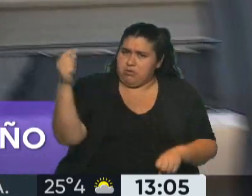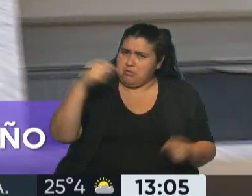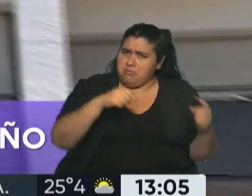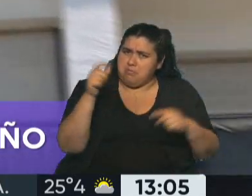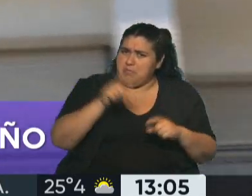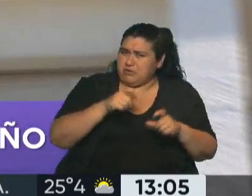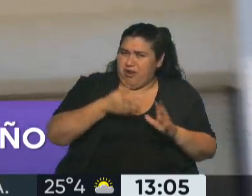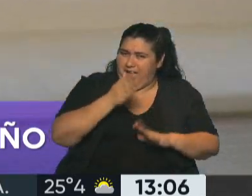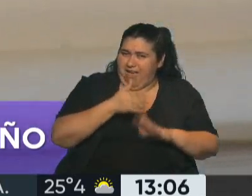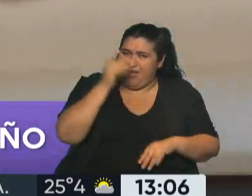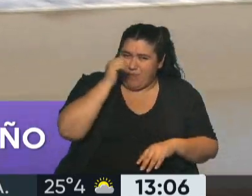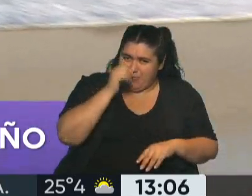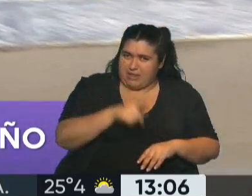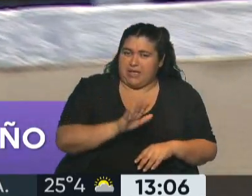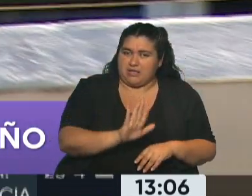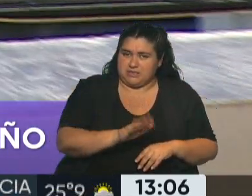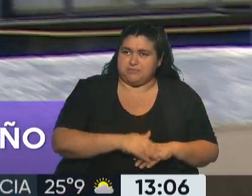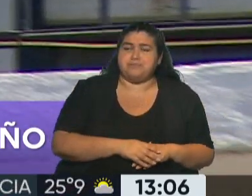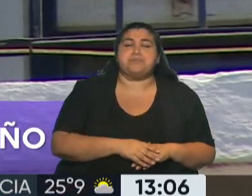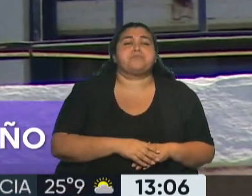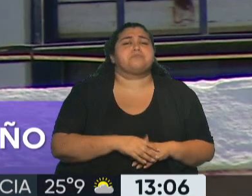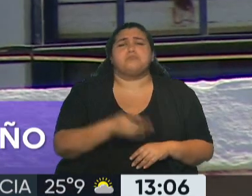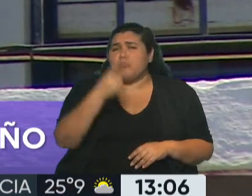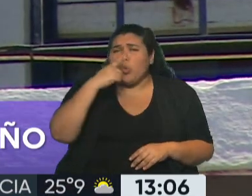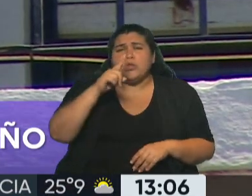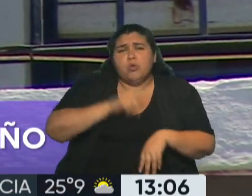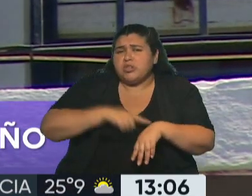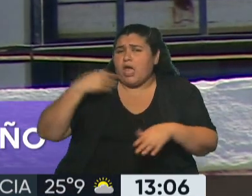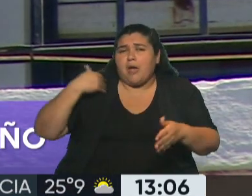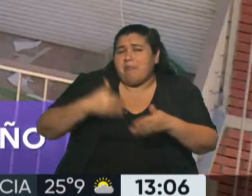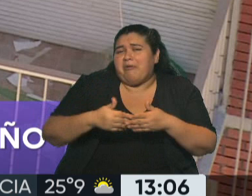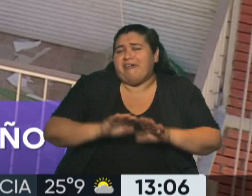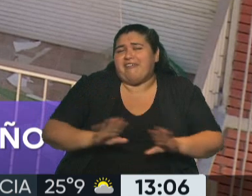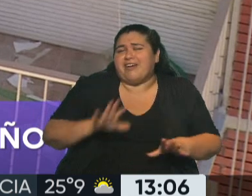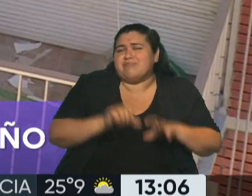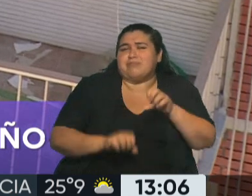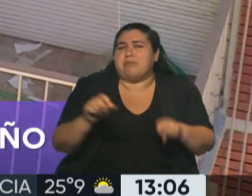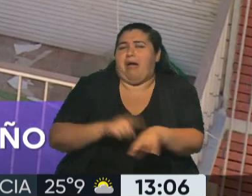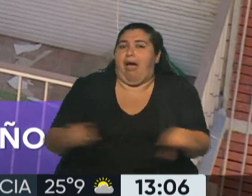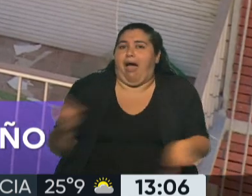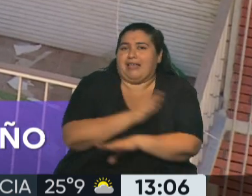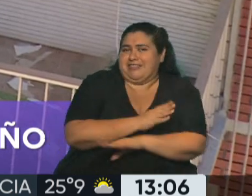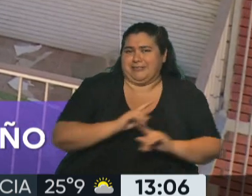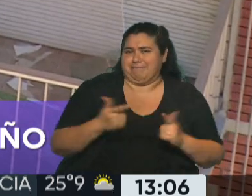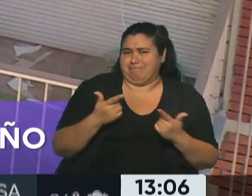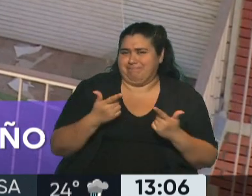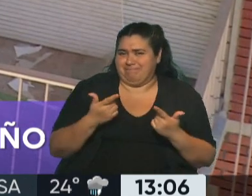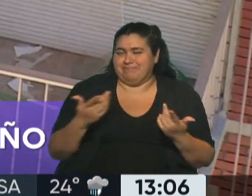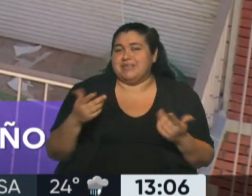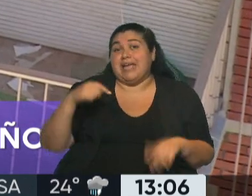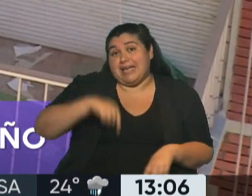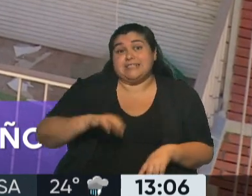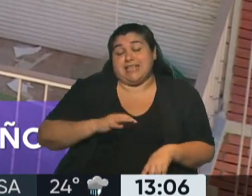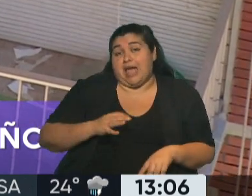Sí, esa es una característica que ya en los últimos tiempos se viene perdiendo. Si bien, y en particular este año,